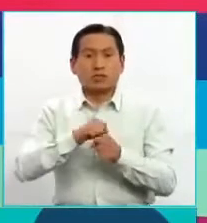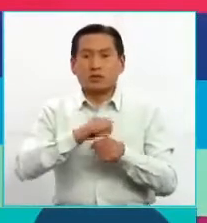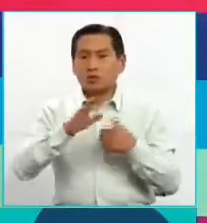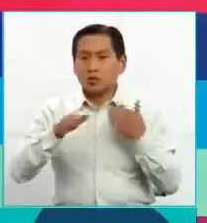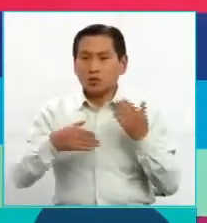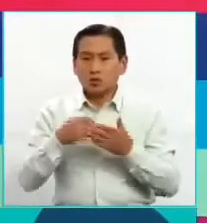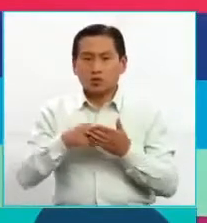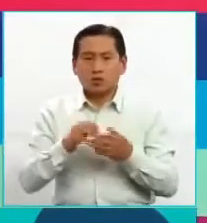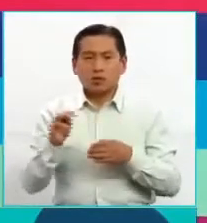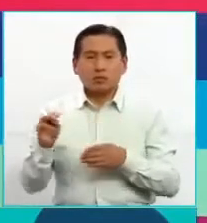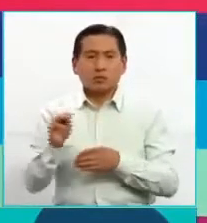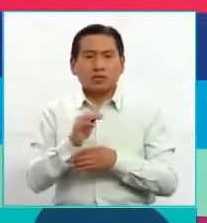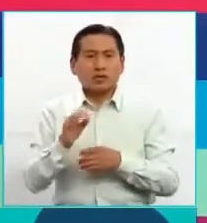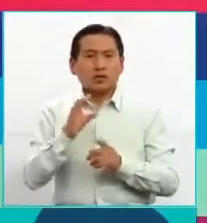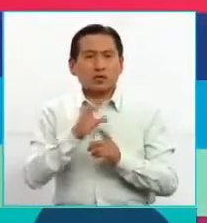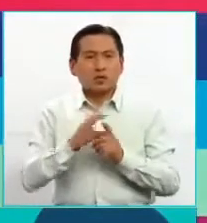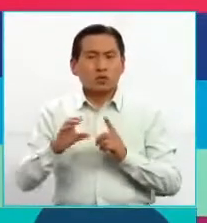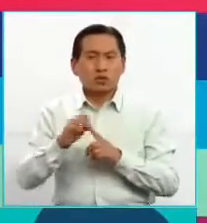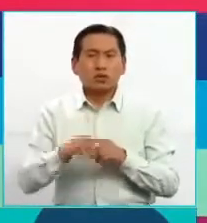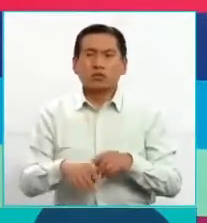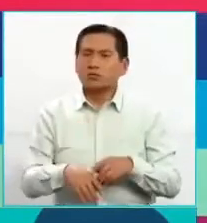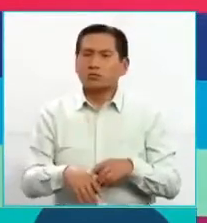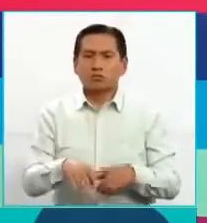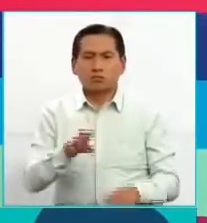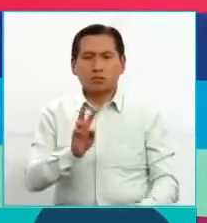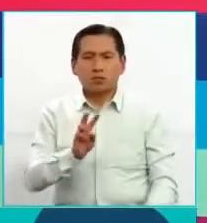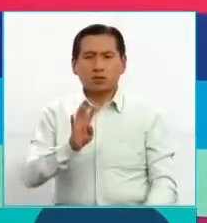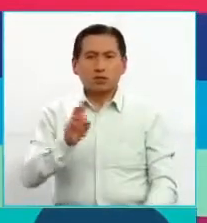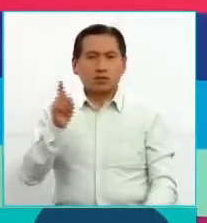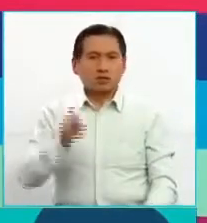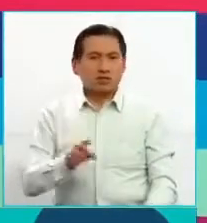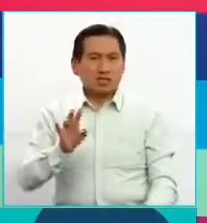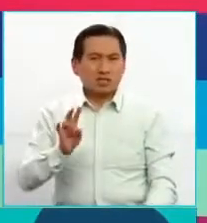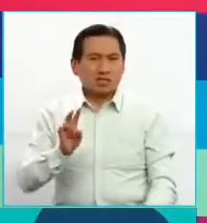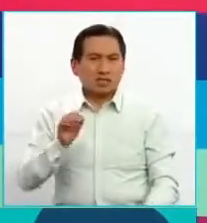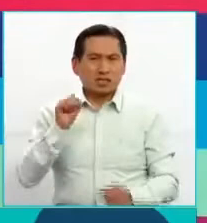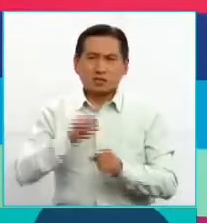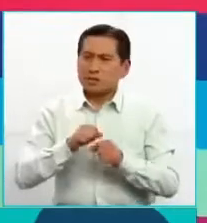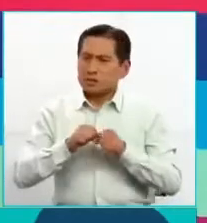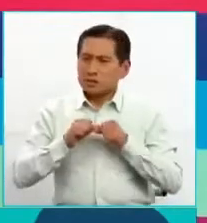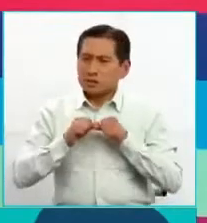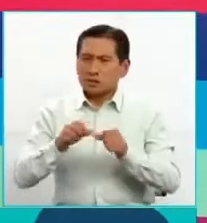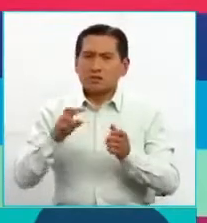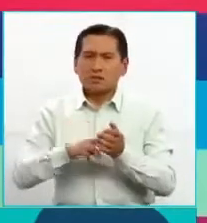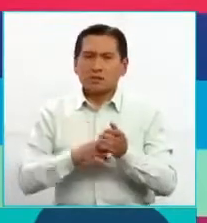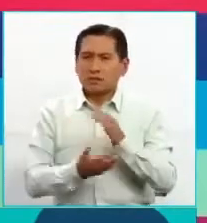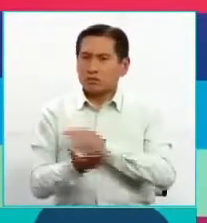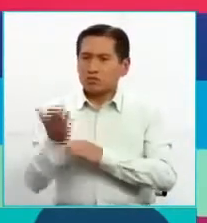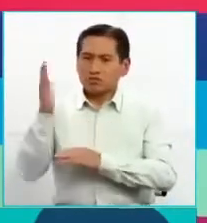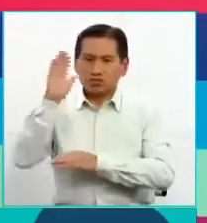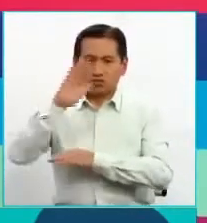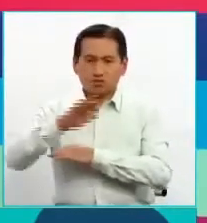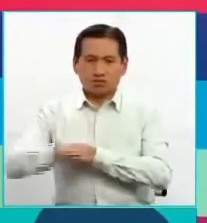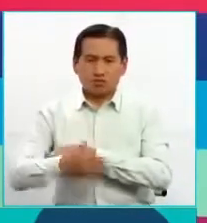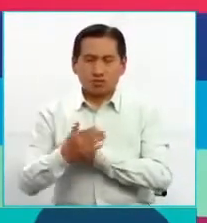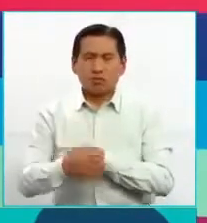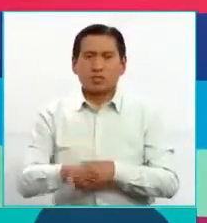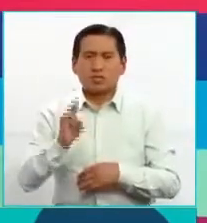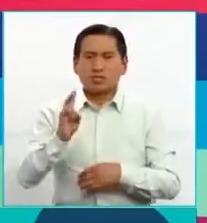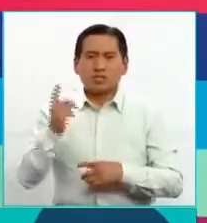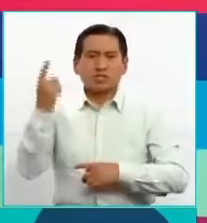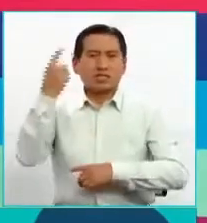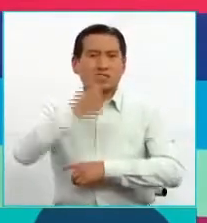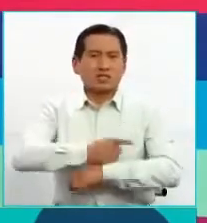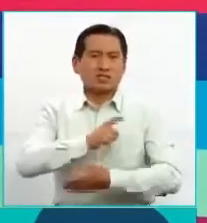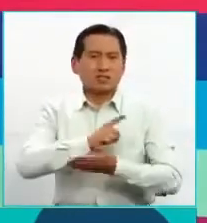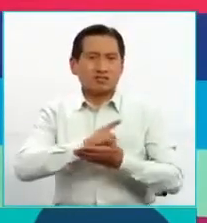del ministerio 24-7. Y eso significa las 24 horas, los 7 días de la semana, tenemos